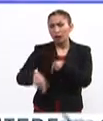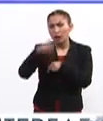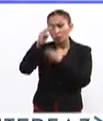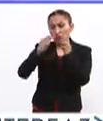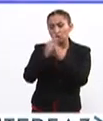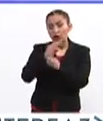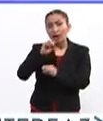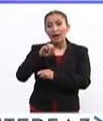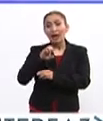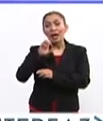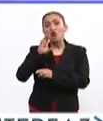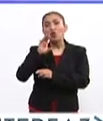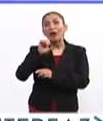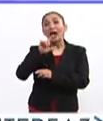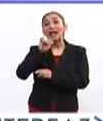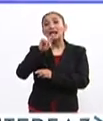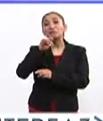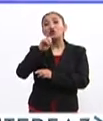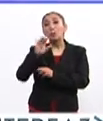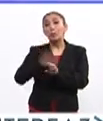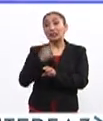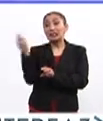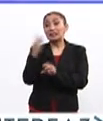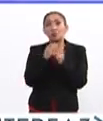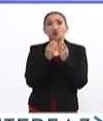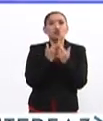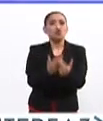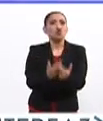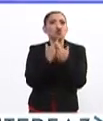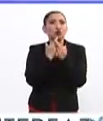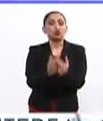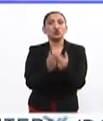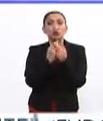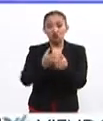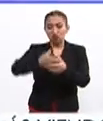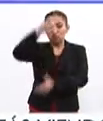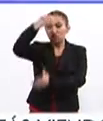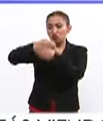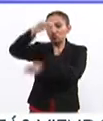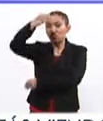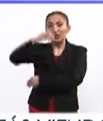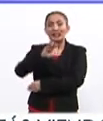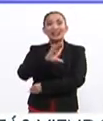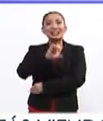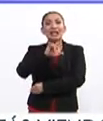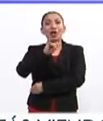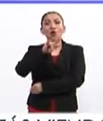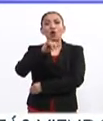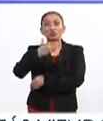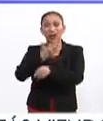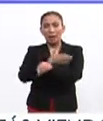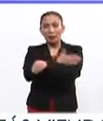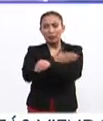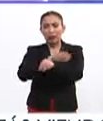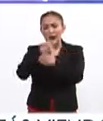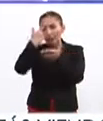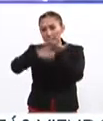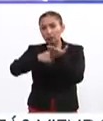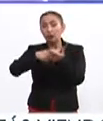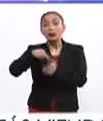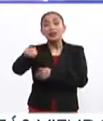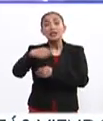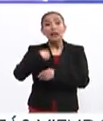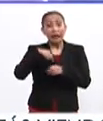mundo es el eucalipto, porque requerimos una gran cantidad de celulosa. Y nuestro país afortunadamente está